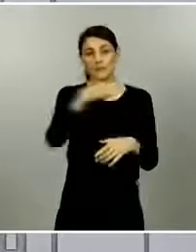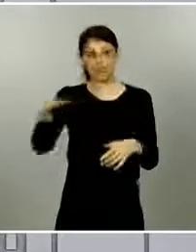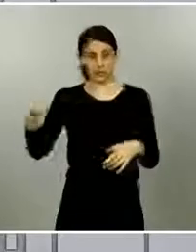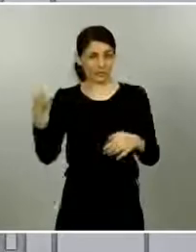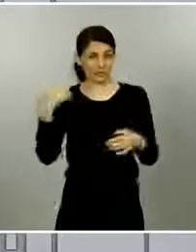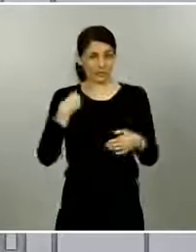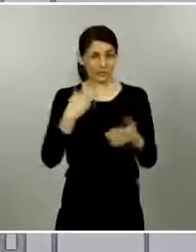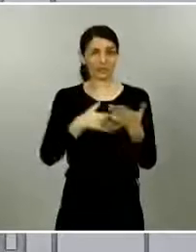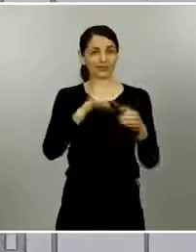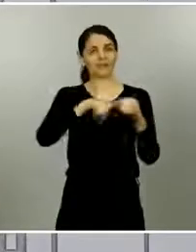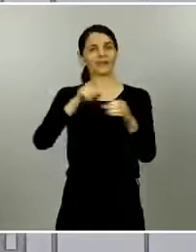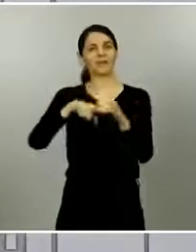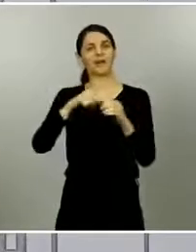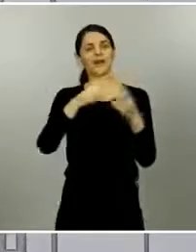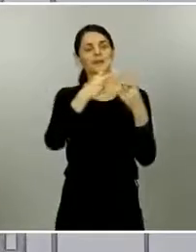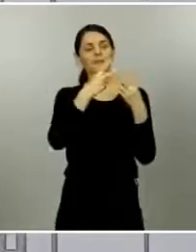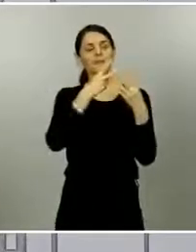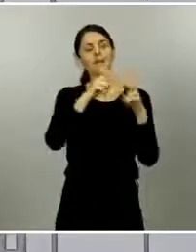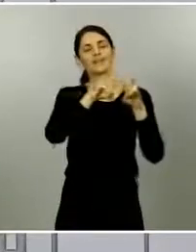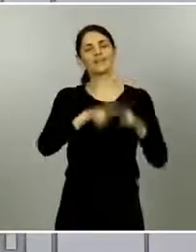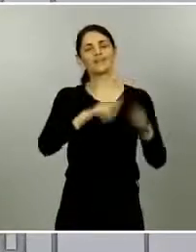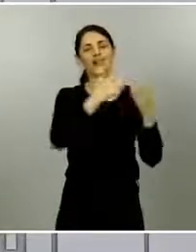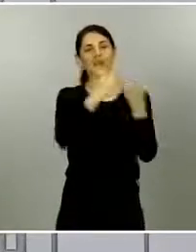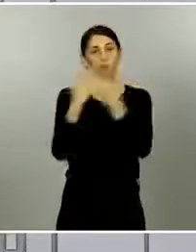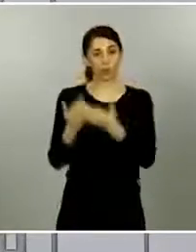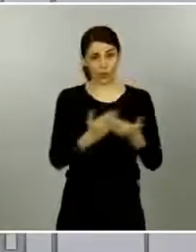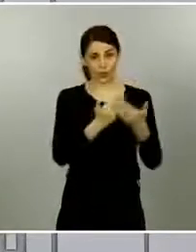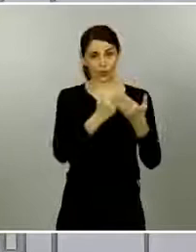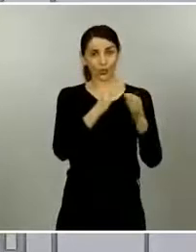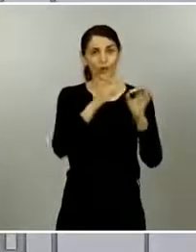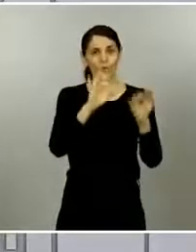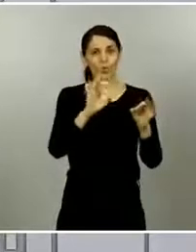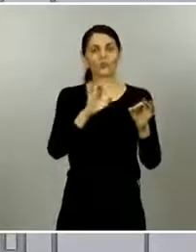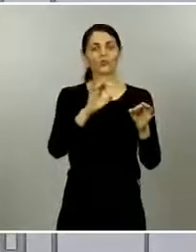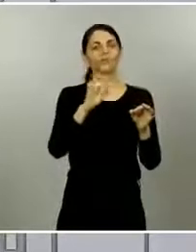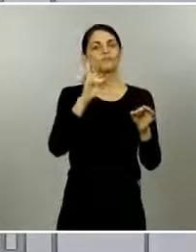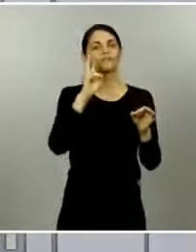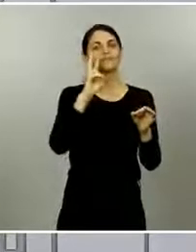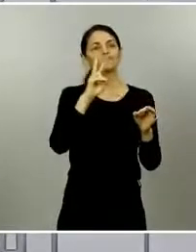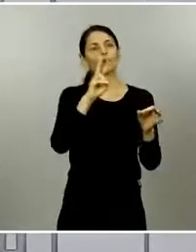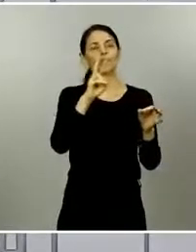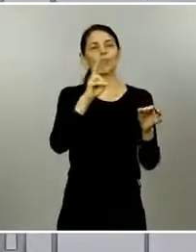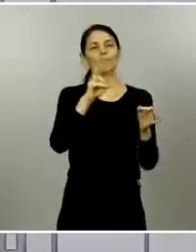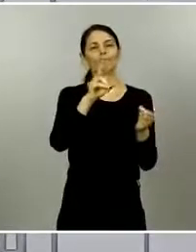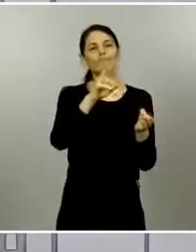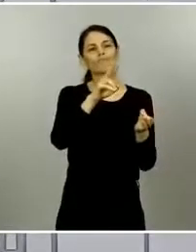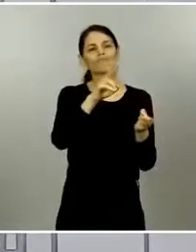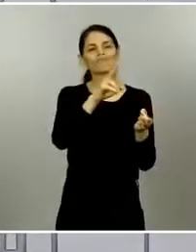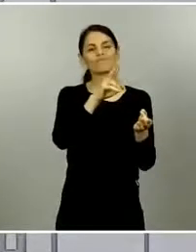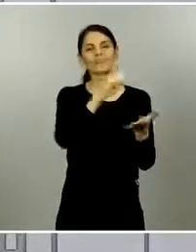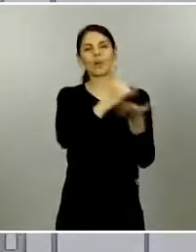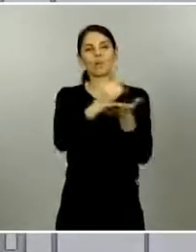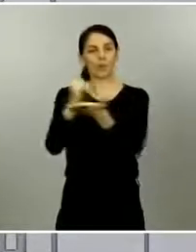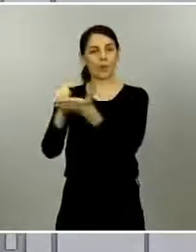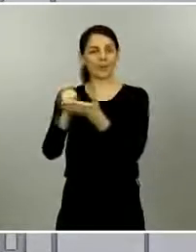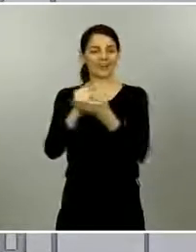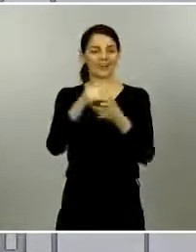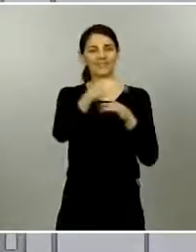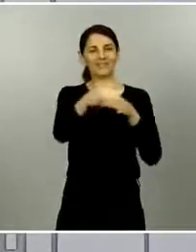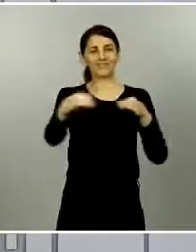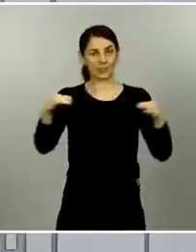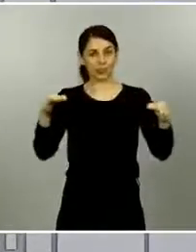de personas que participaron en el estudio se ha hecho un sobremuestreo en los territorios insulares para poder hacer un análisis